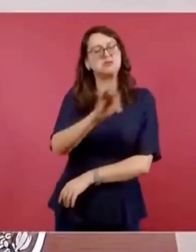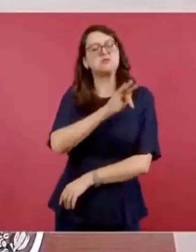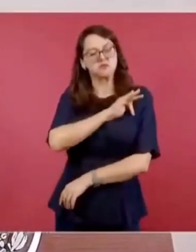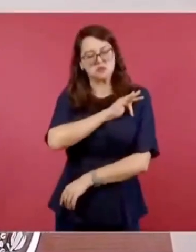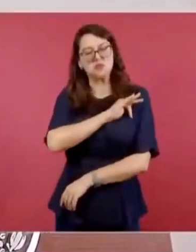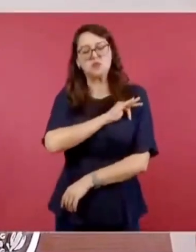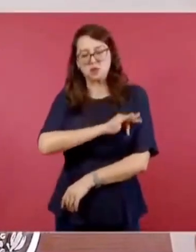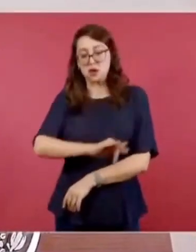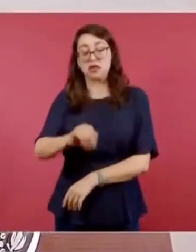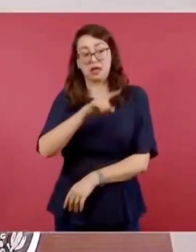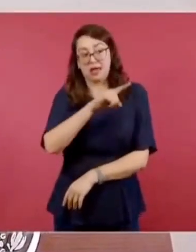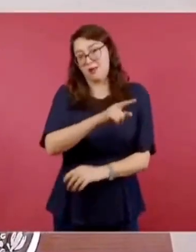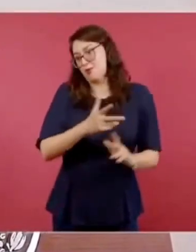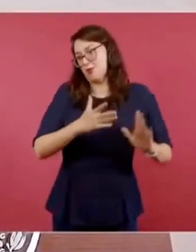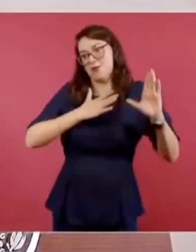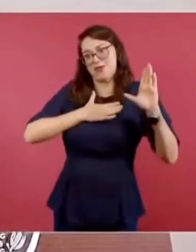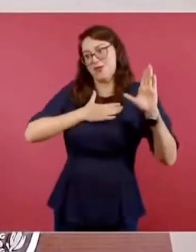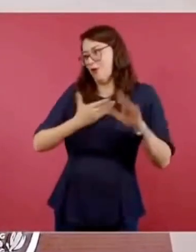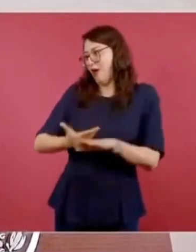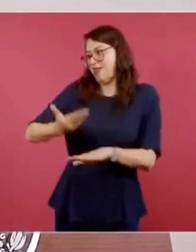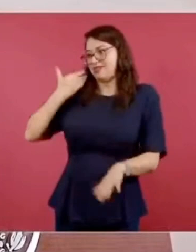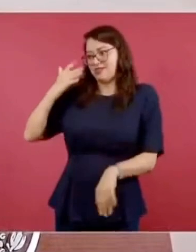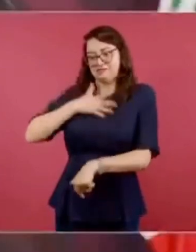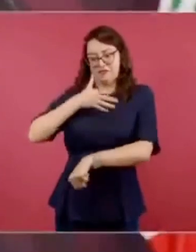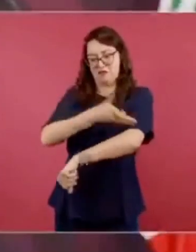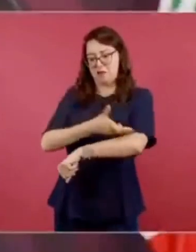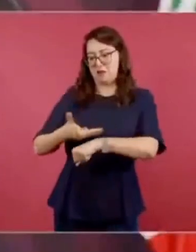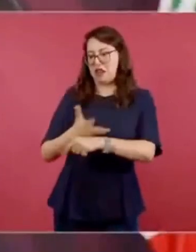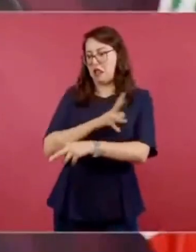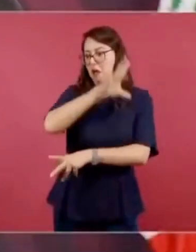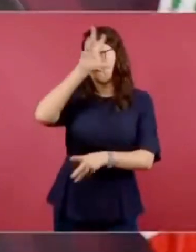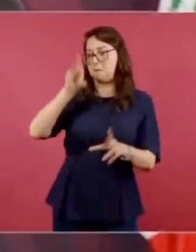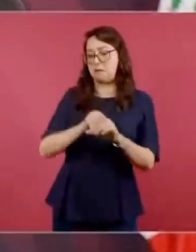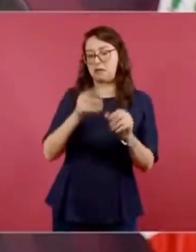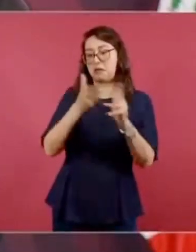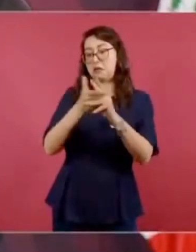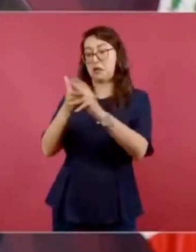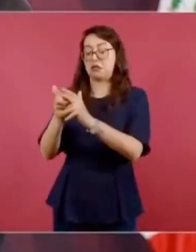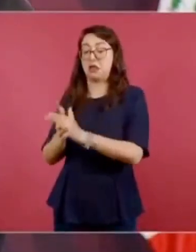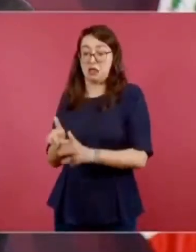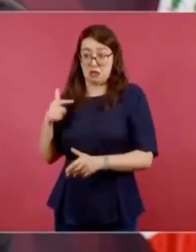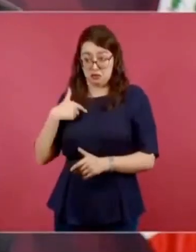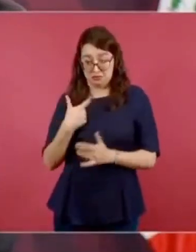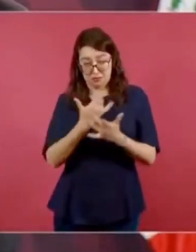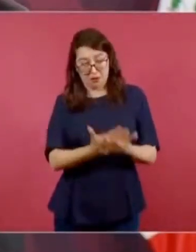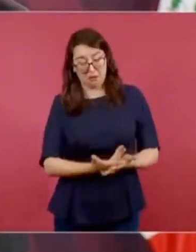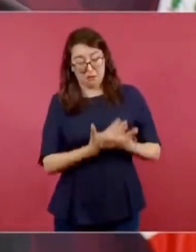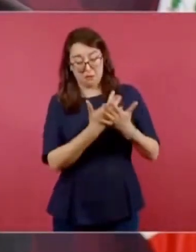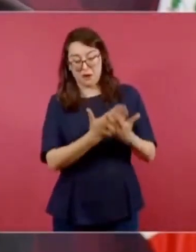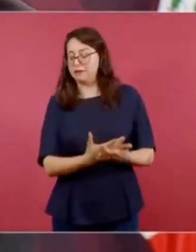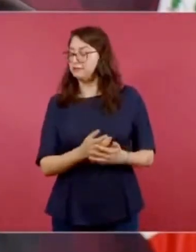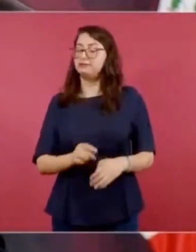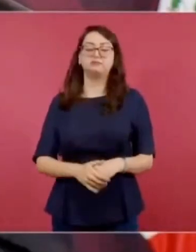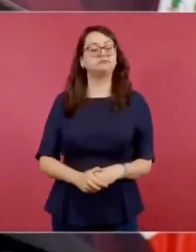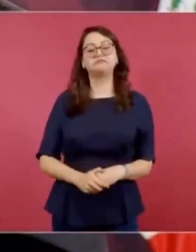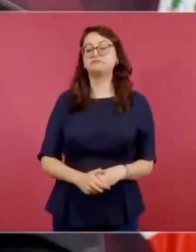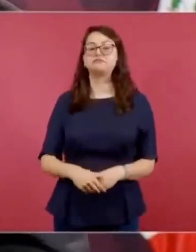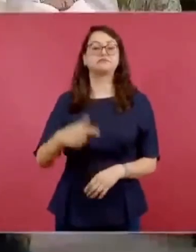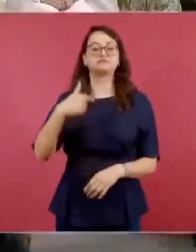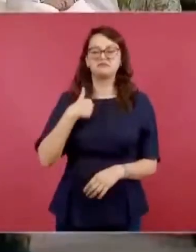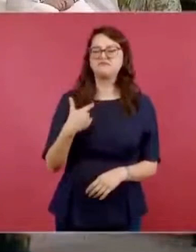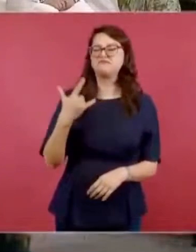No voy a quedarme con los brazos cruzados, tengo que hacer todo lo que esté en mis manos